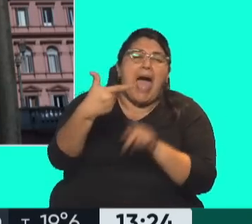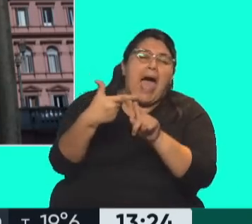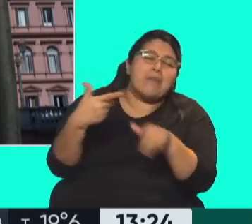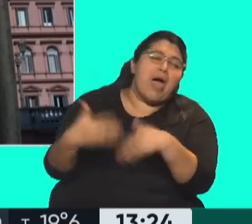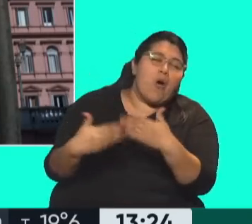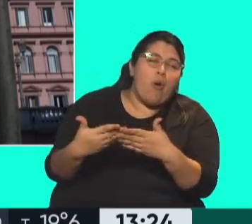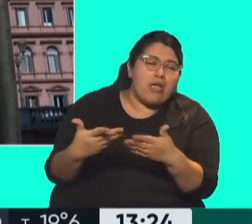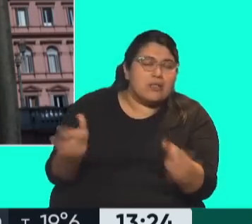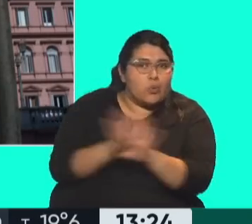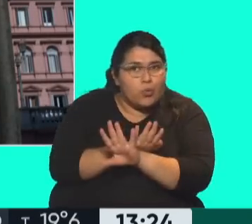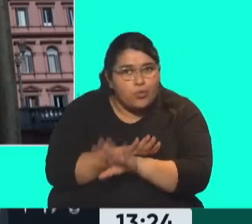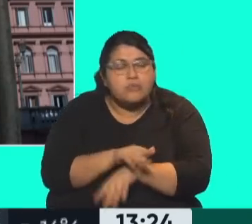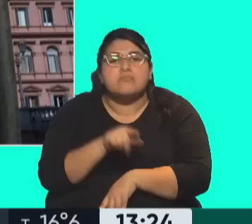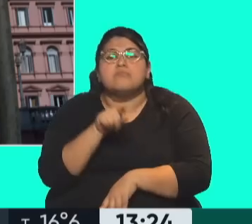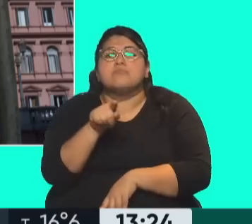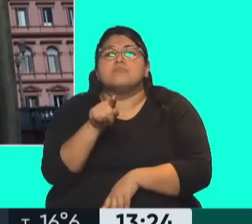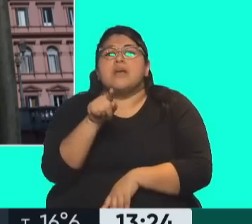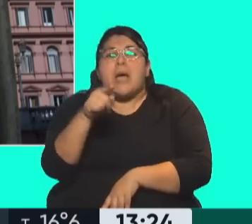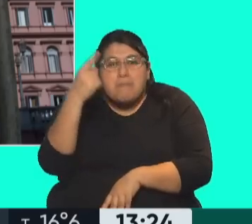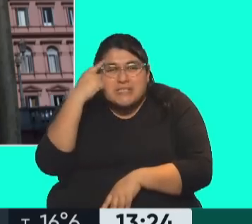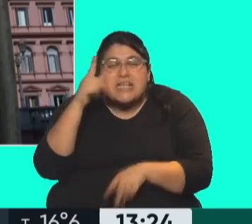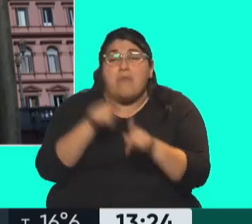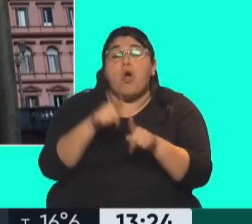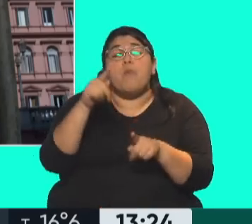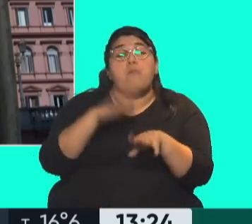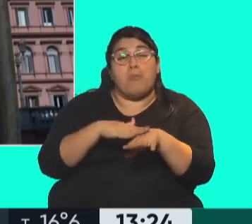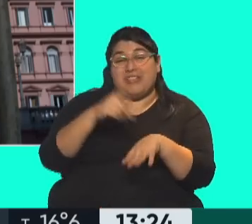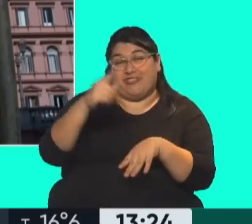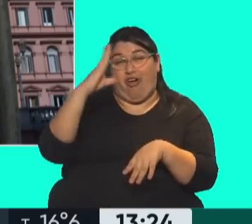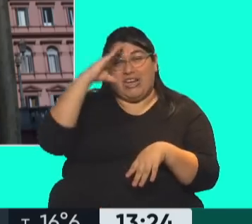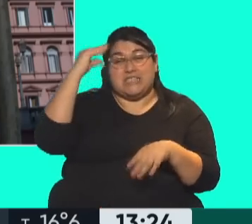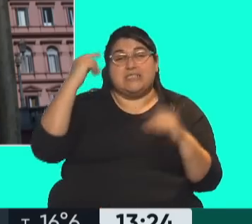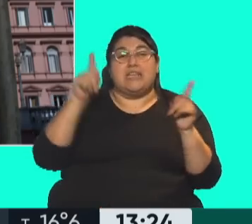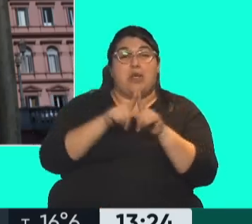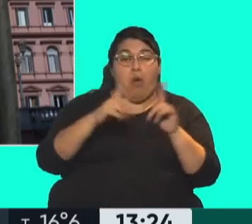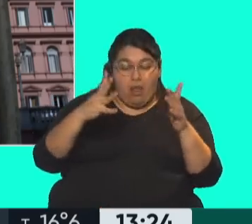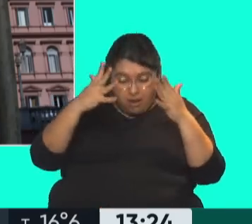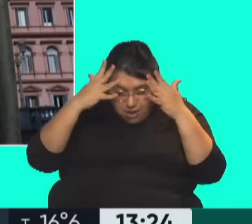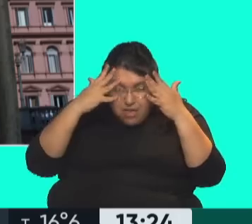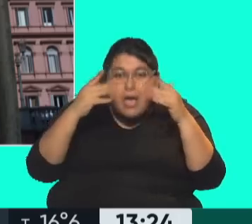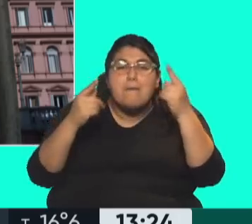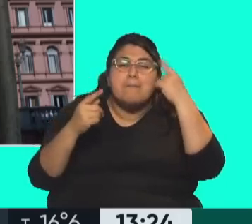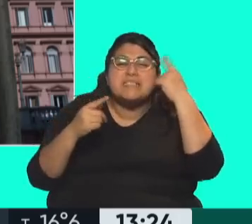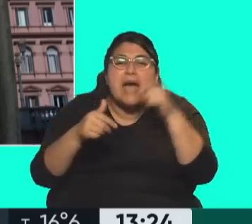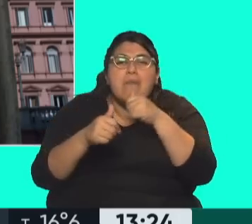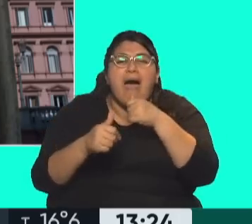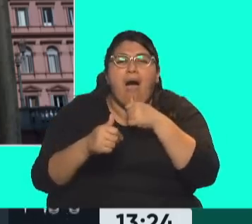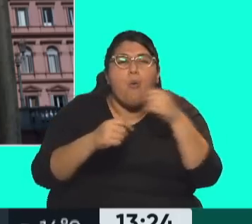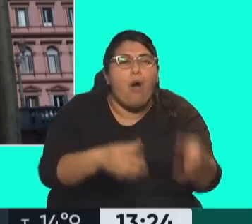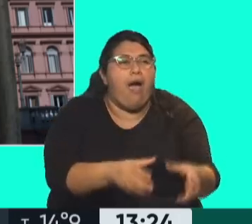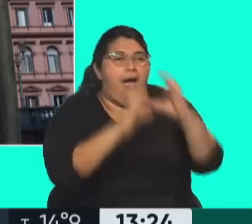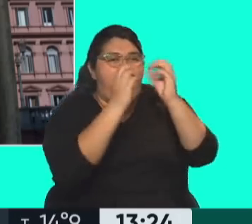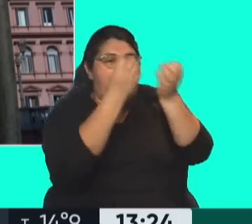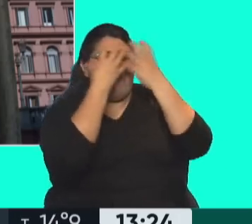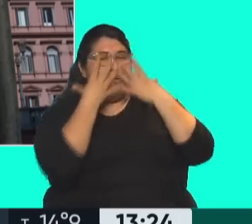imaginamos que por el gesto de Cristina, de agacharse y tocarse, le habían lanzado agua. Habíamos pensado